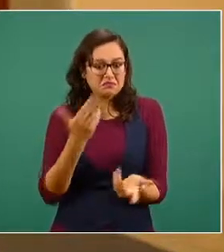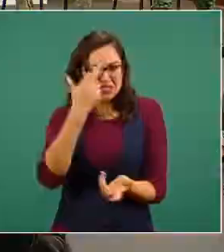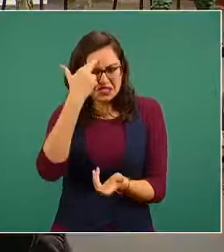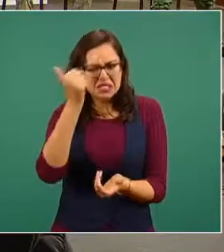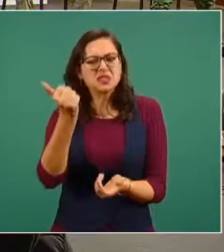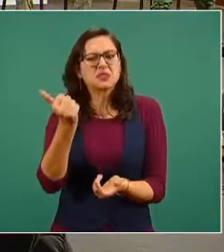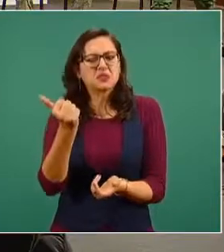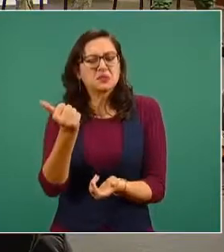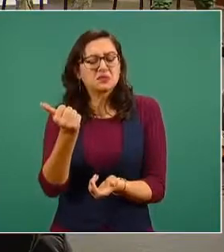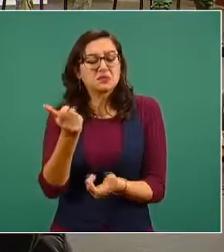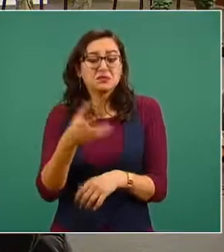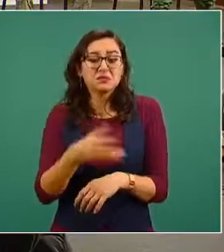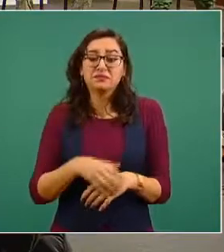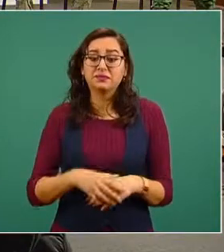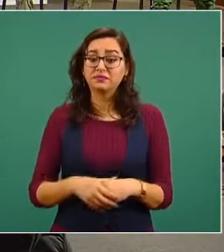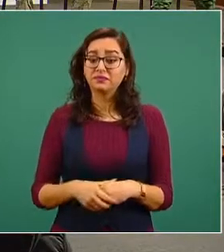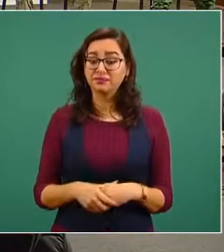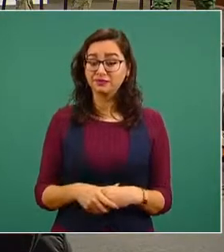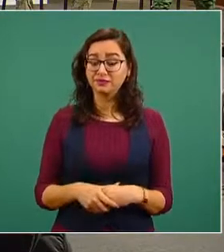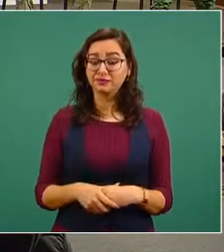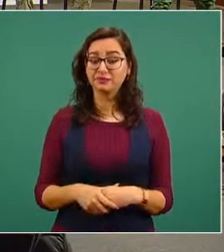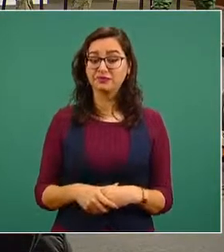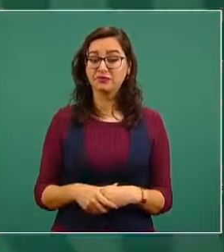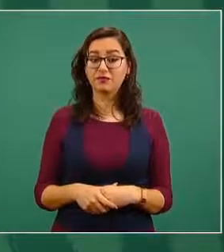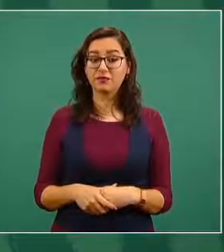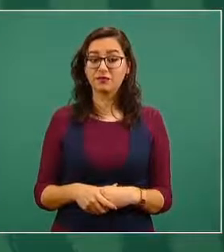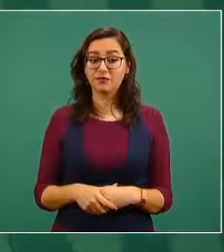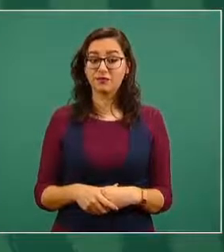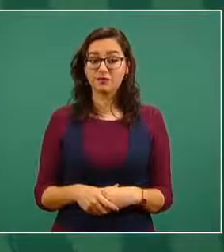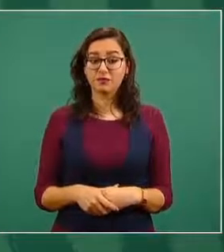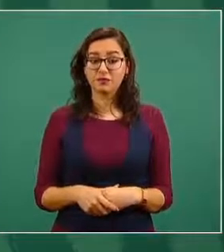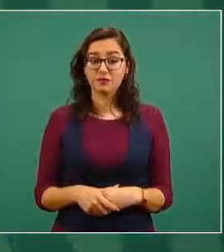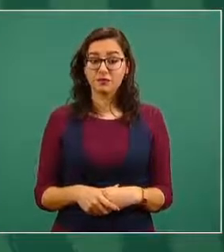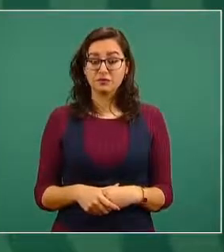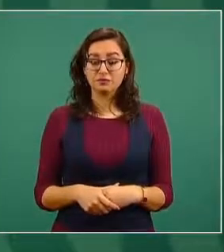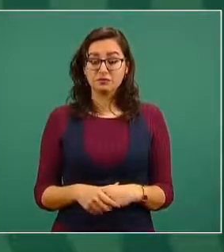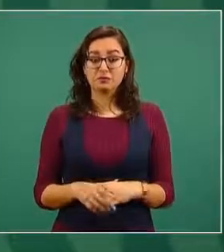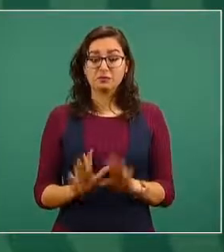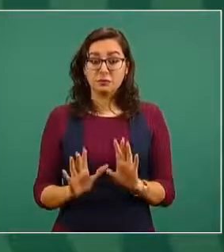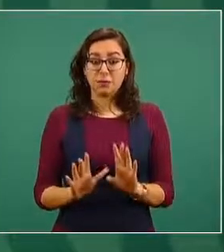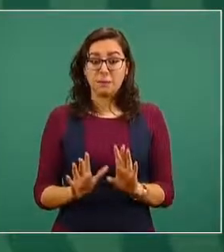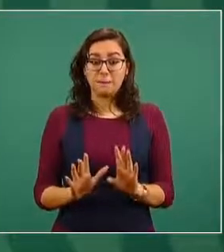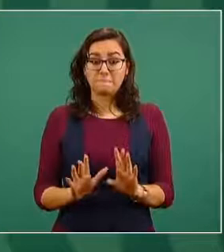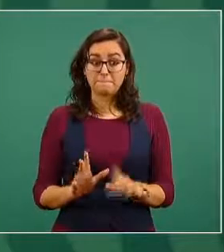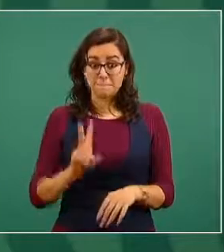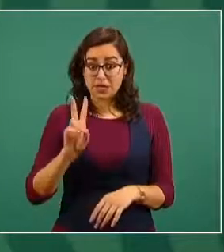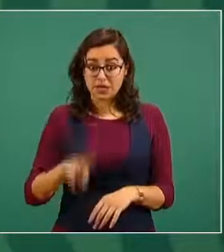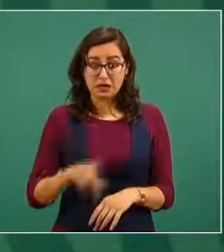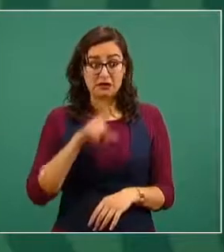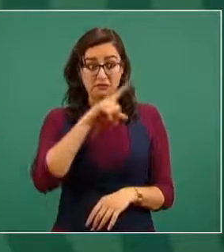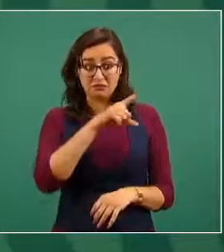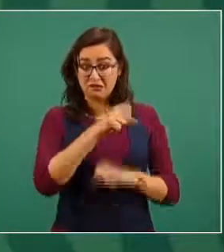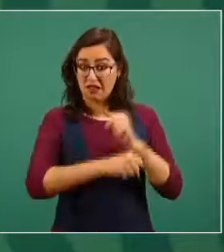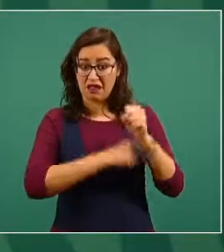También quiero aclarar que aun cuando ya llevaba mucho tiempo con la investigación,